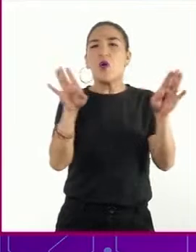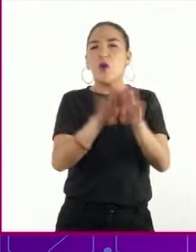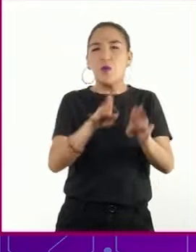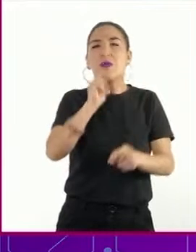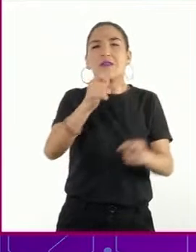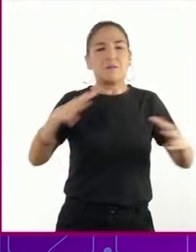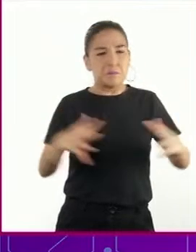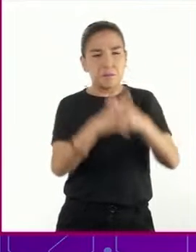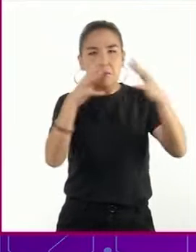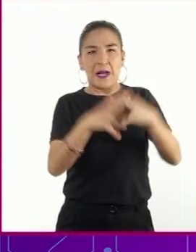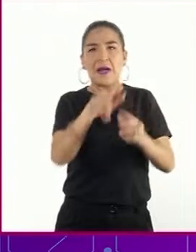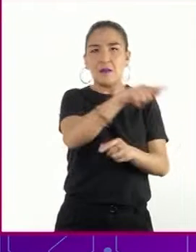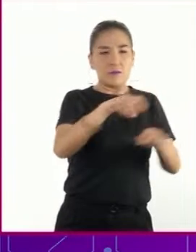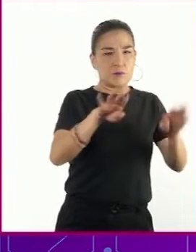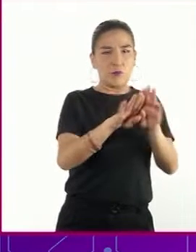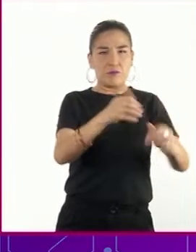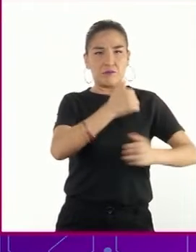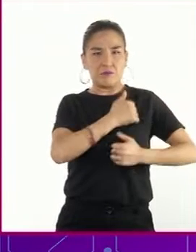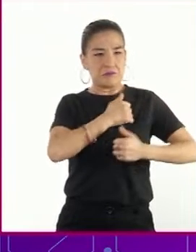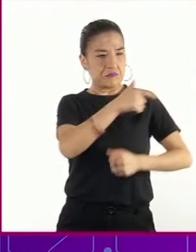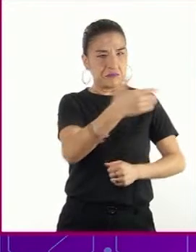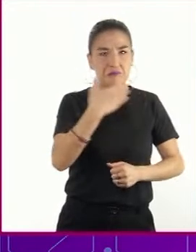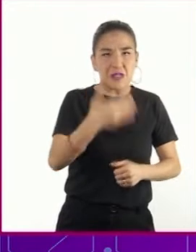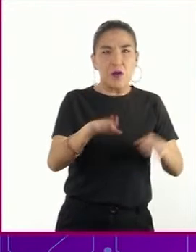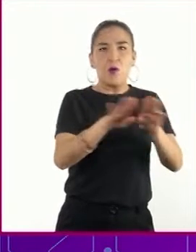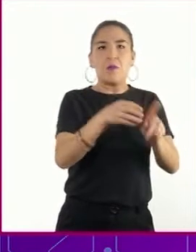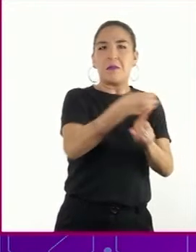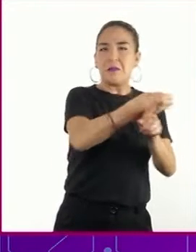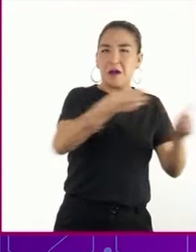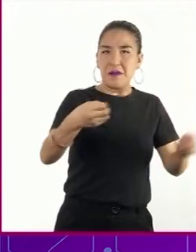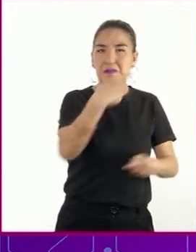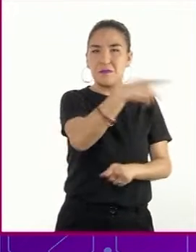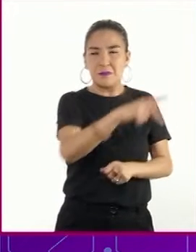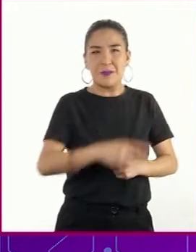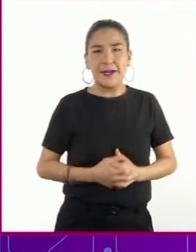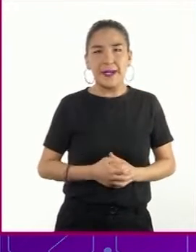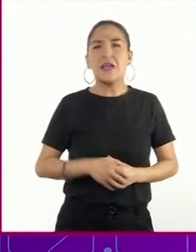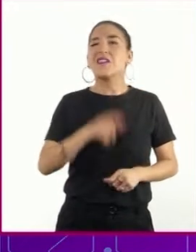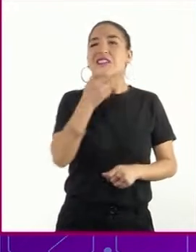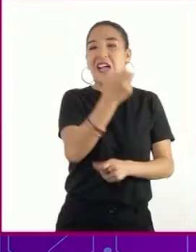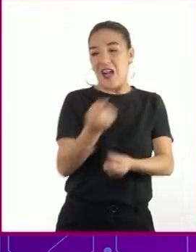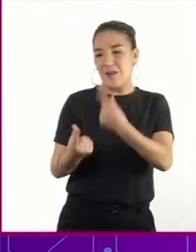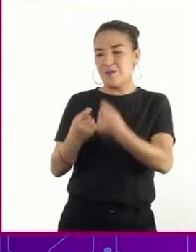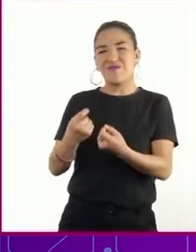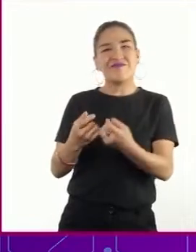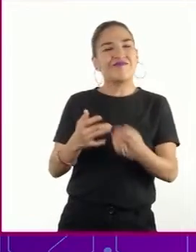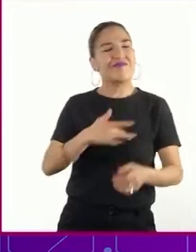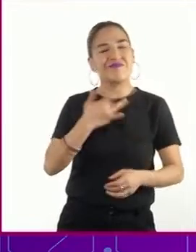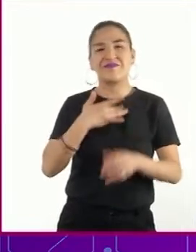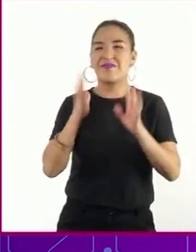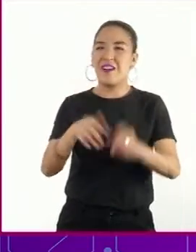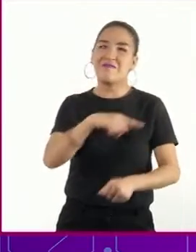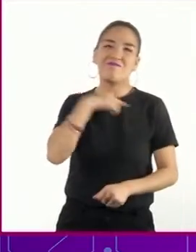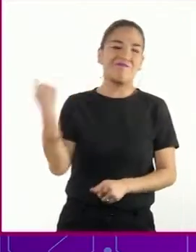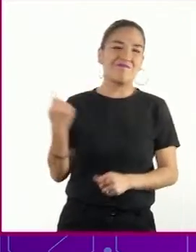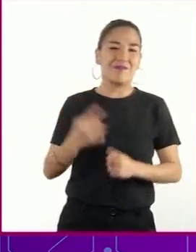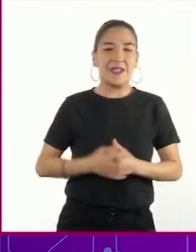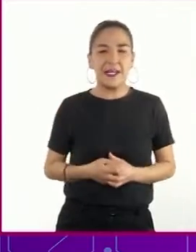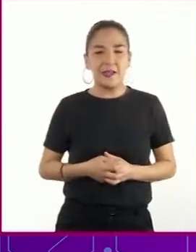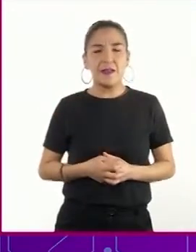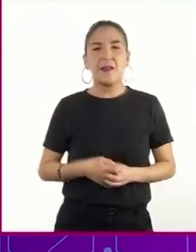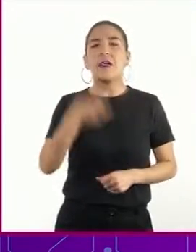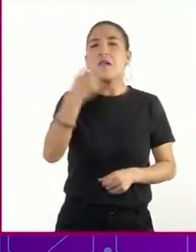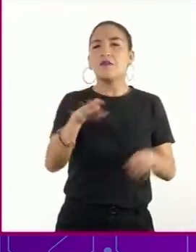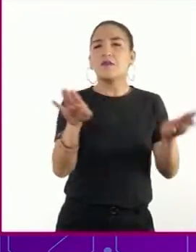contra un ejército organizado como el de la Unión Soviética, por lo que muchos desertaron o se rindieron. El intento del